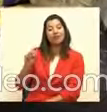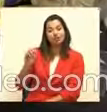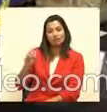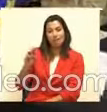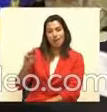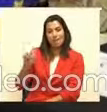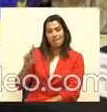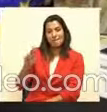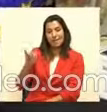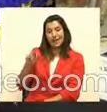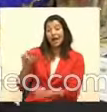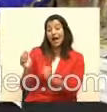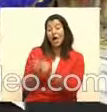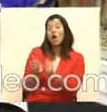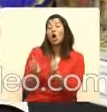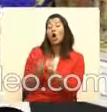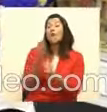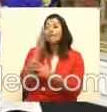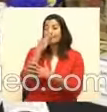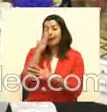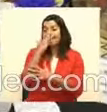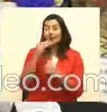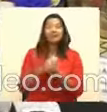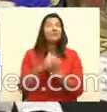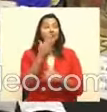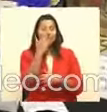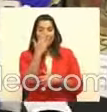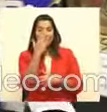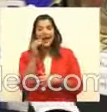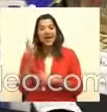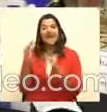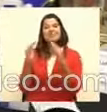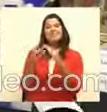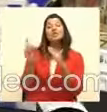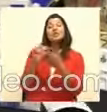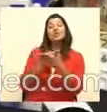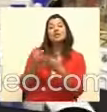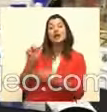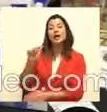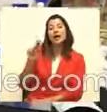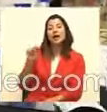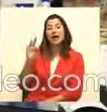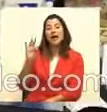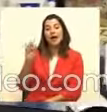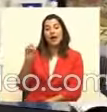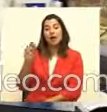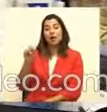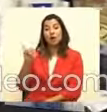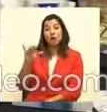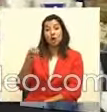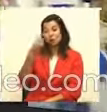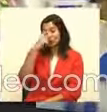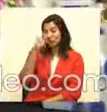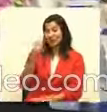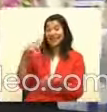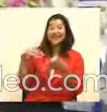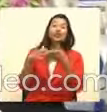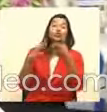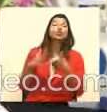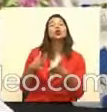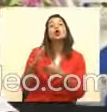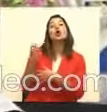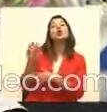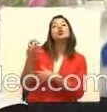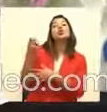la mamá Luis Alfonso, es vecino de San Antonio, aquí de San Antonio de Escazú, estudiante duodécimo año del